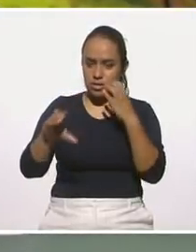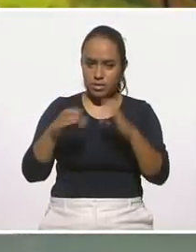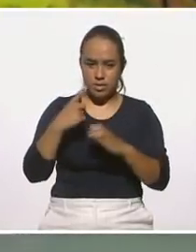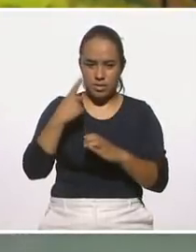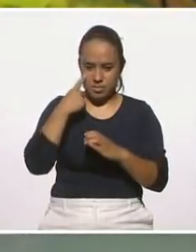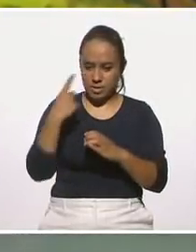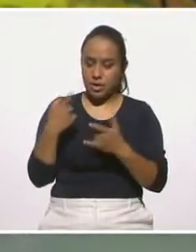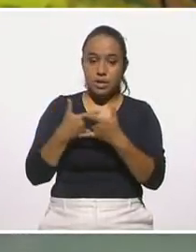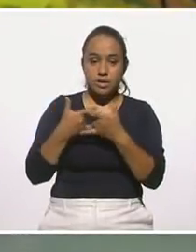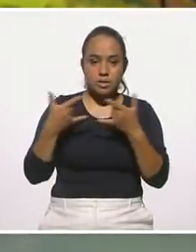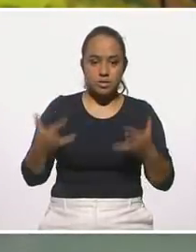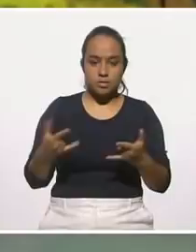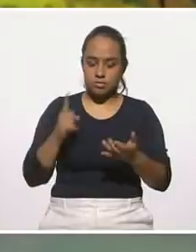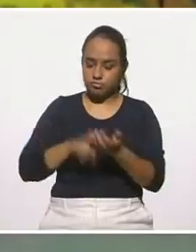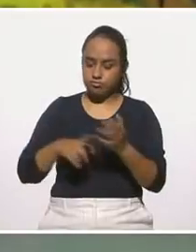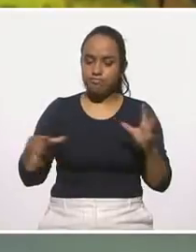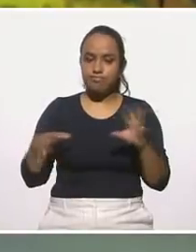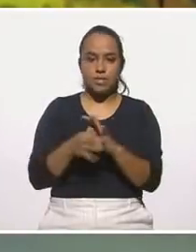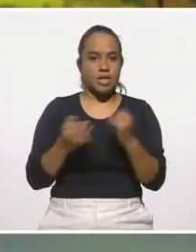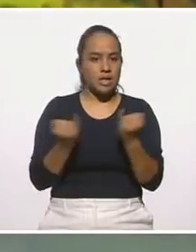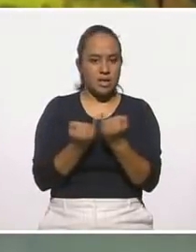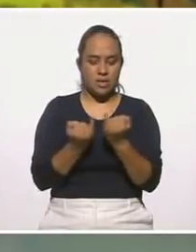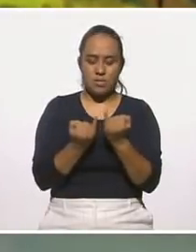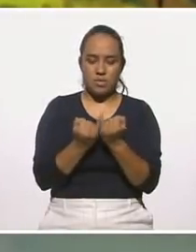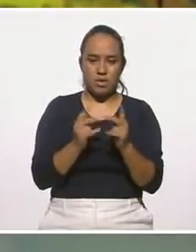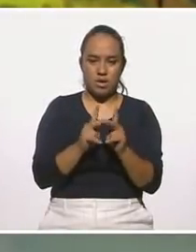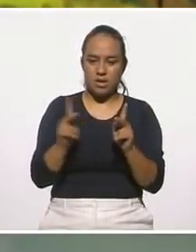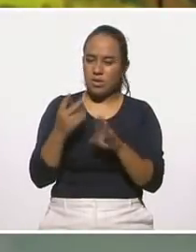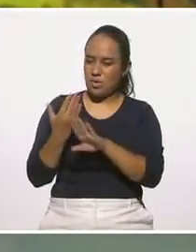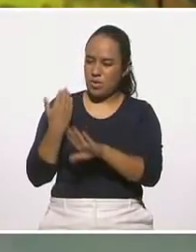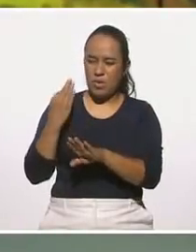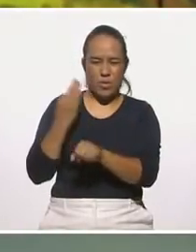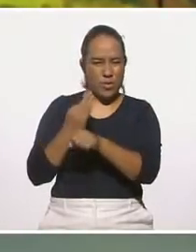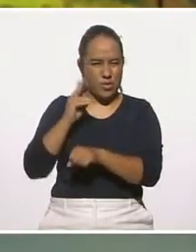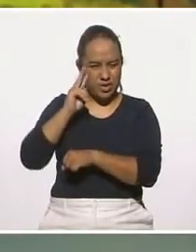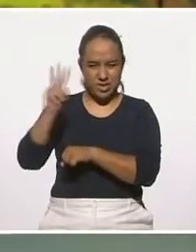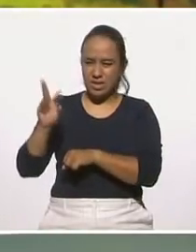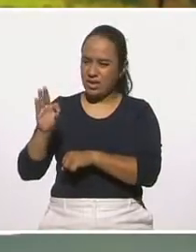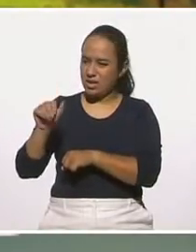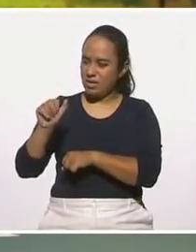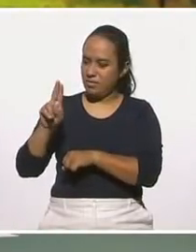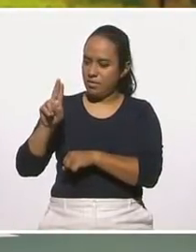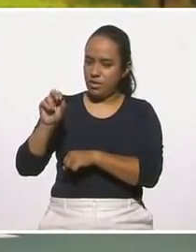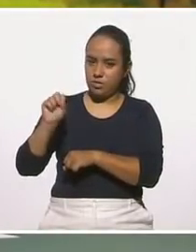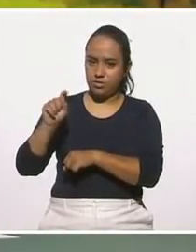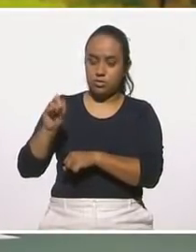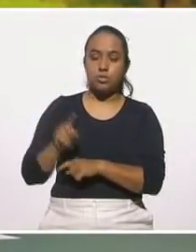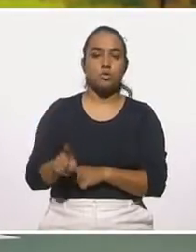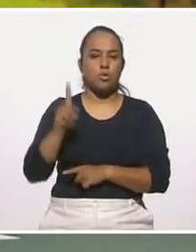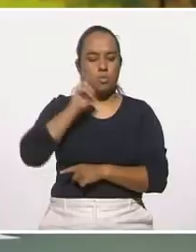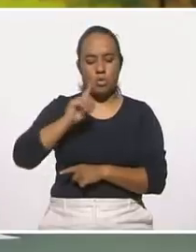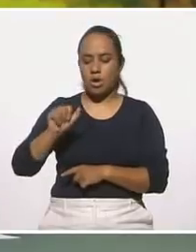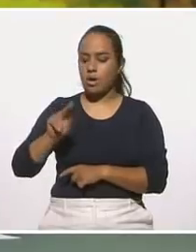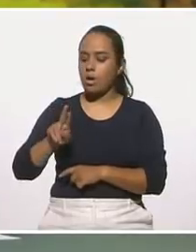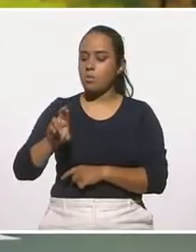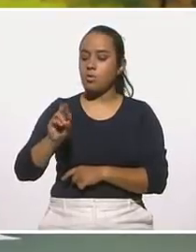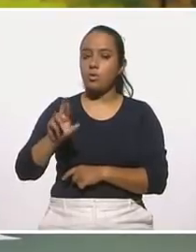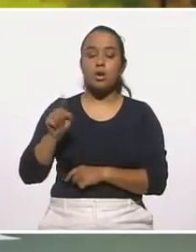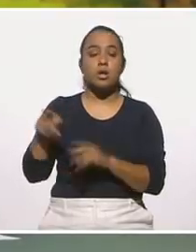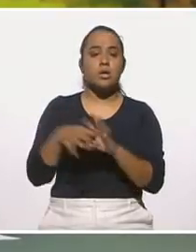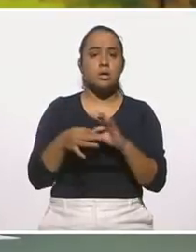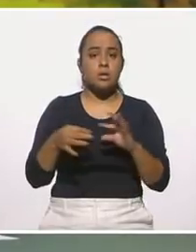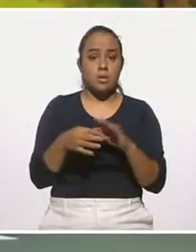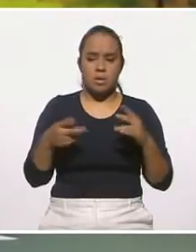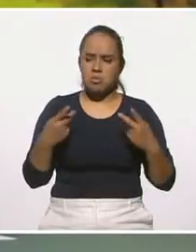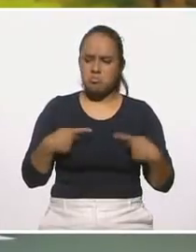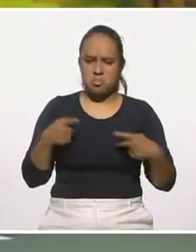compartir un testimonio que va muy ligado y muy similar al que acabamos de visualizar con Fausto, que es de Aurora Reyes. Ella nos comenta que es una